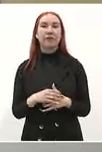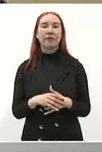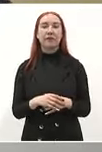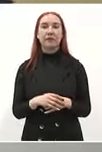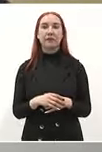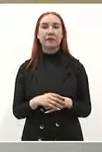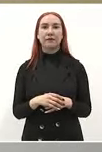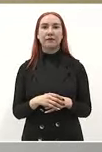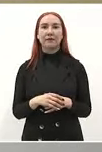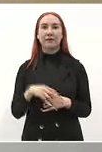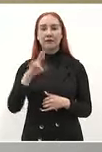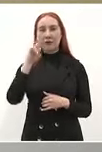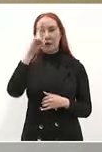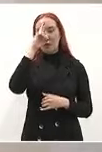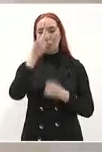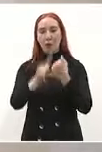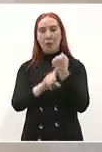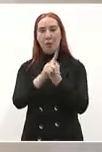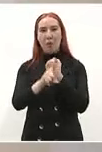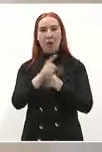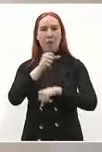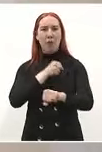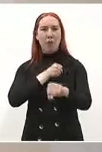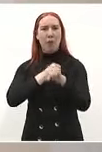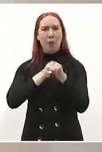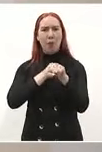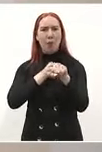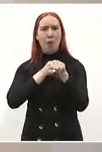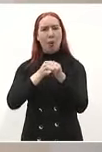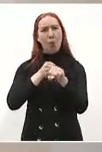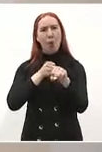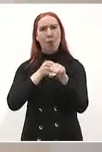problema de la violencia si dejamos